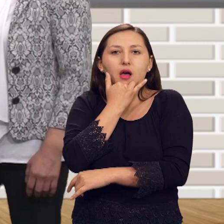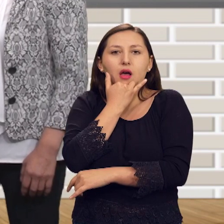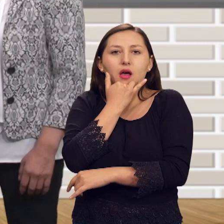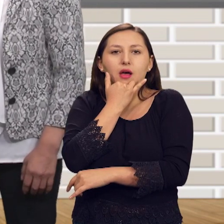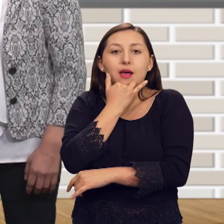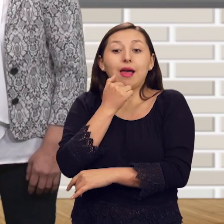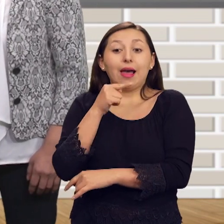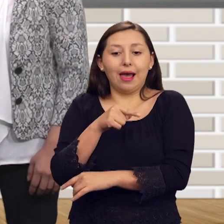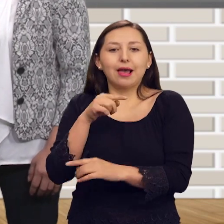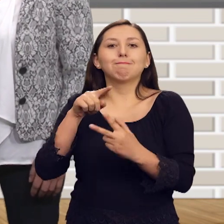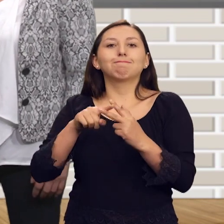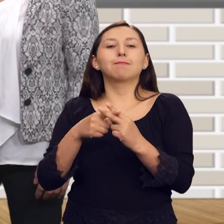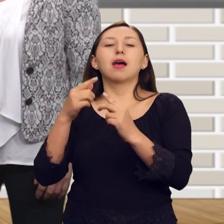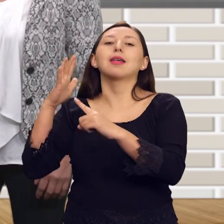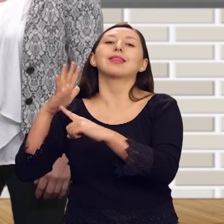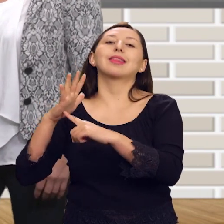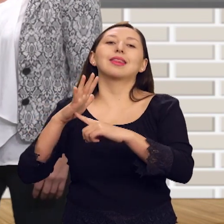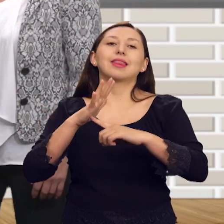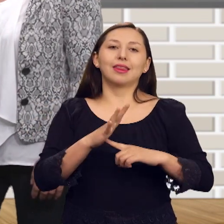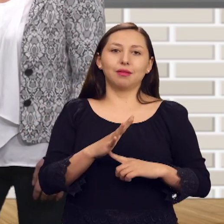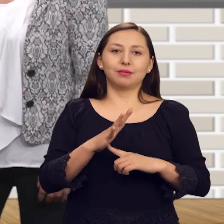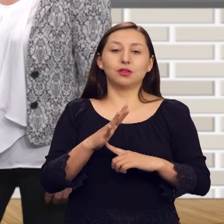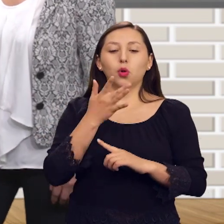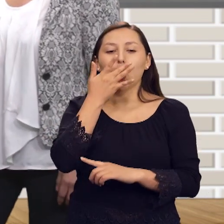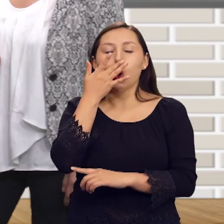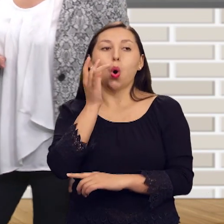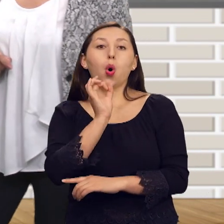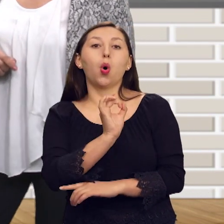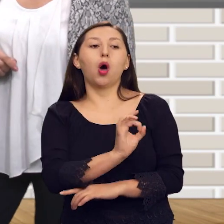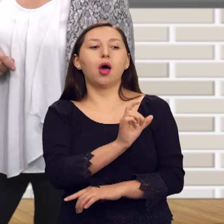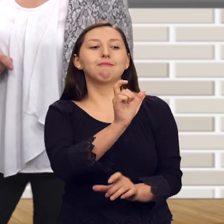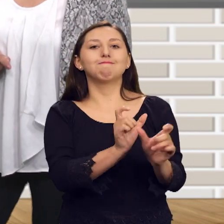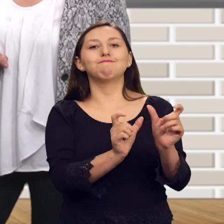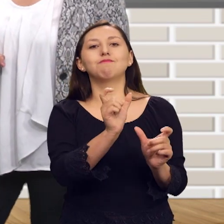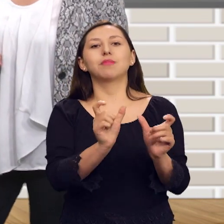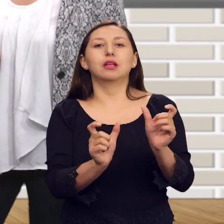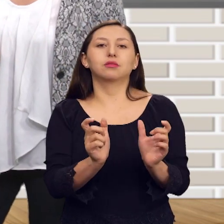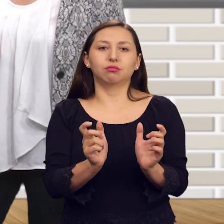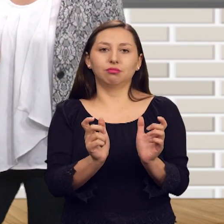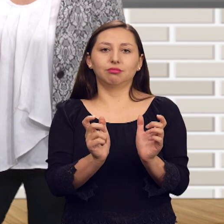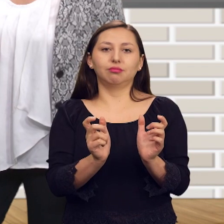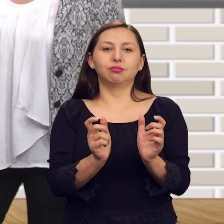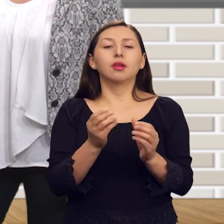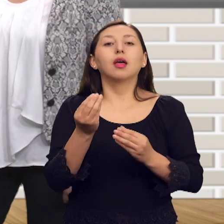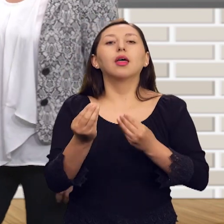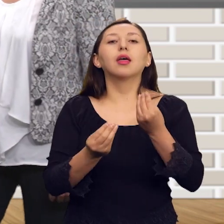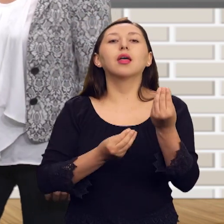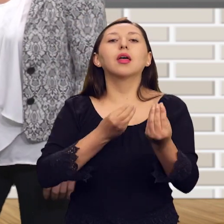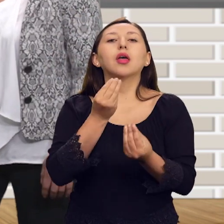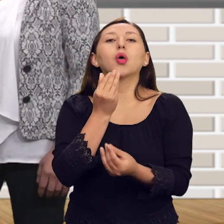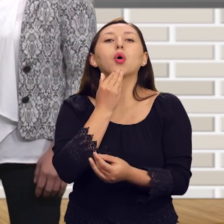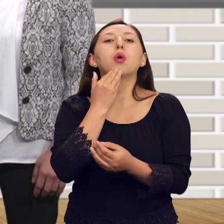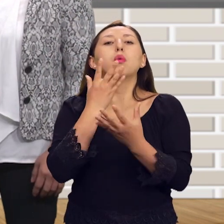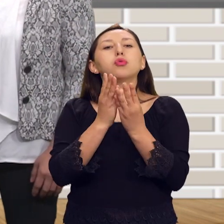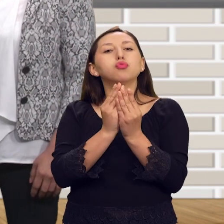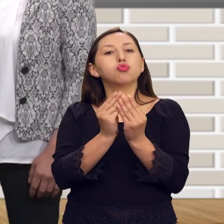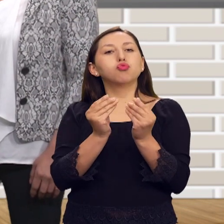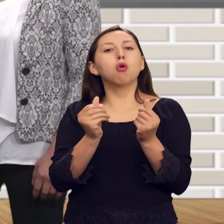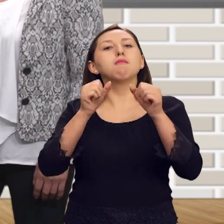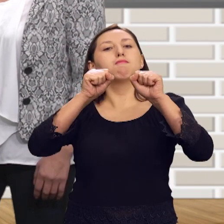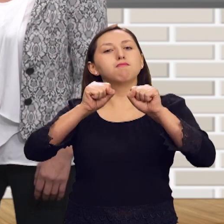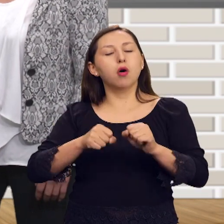prácticas de discriminación e intolerancia. ¿Y qué podemos hacer al respecto? Podemos combatirlo.